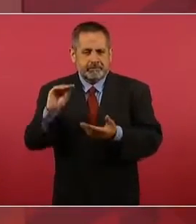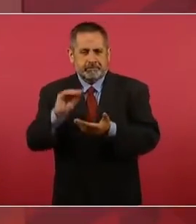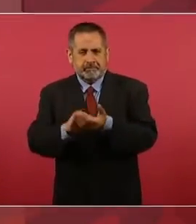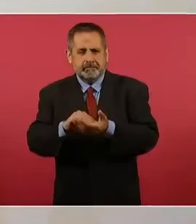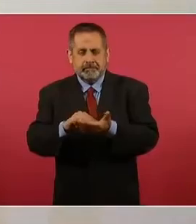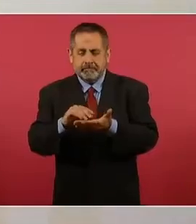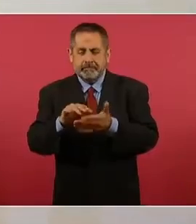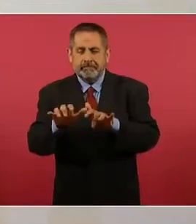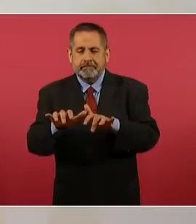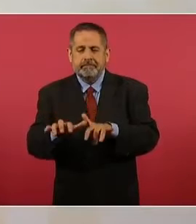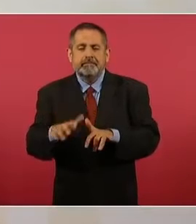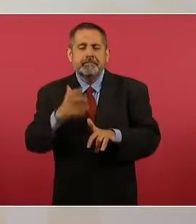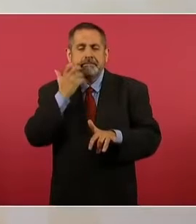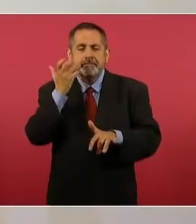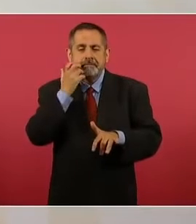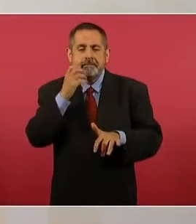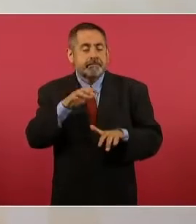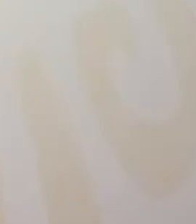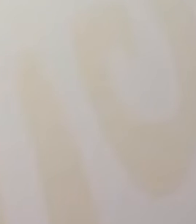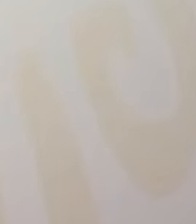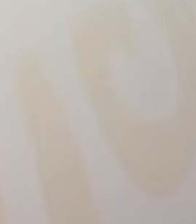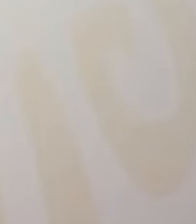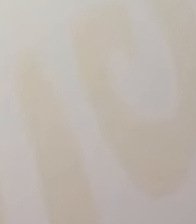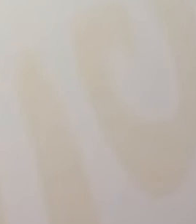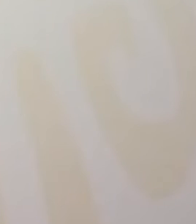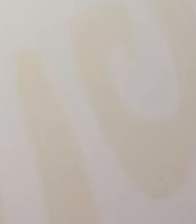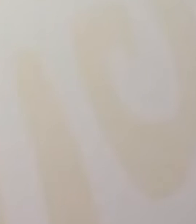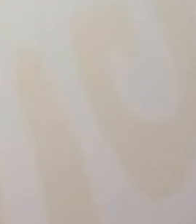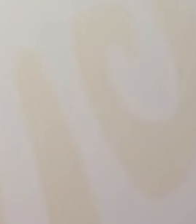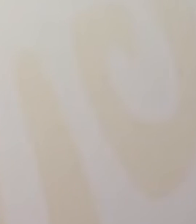detuvieron a las 10.30